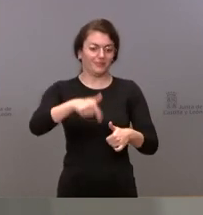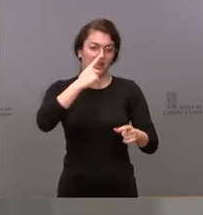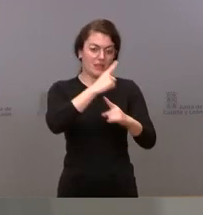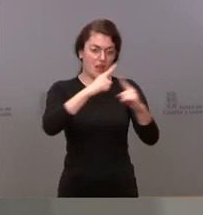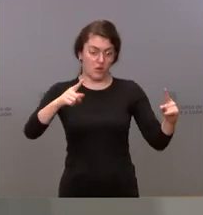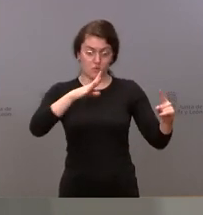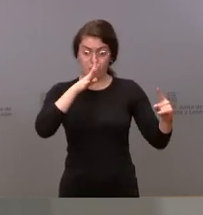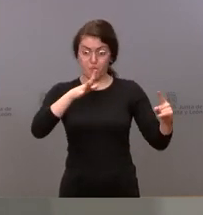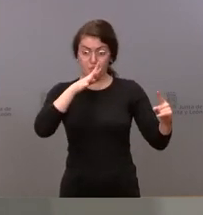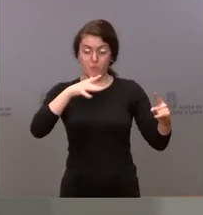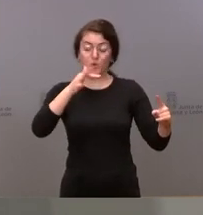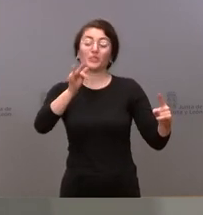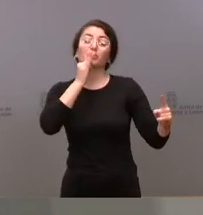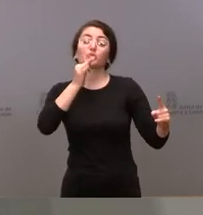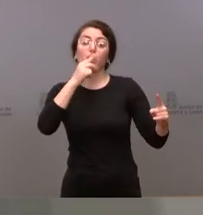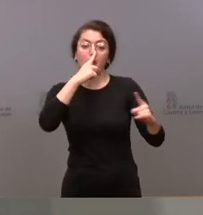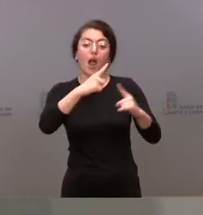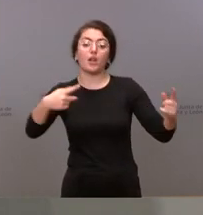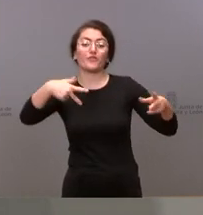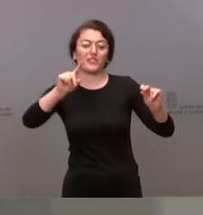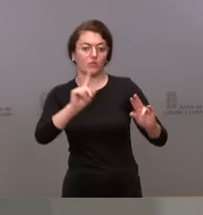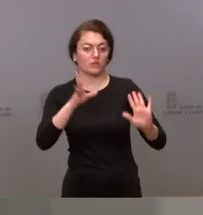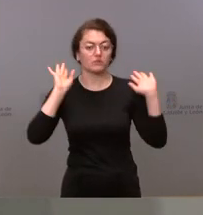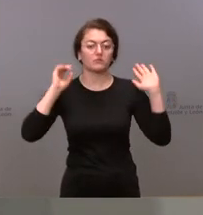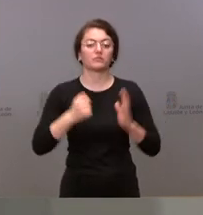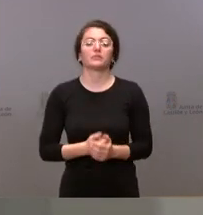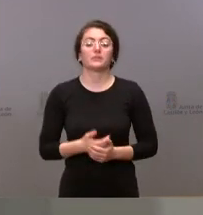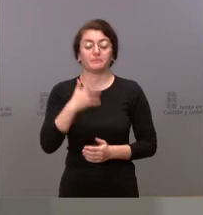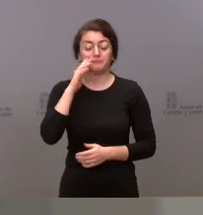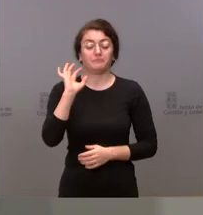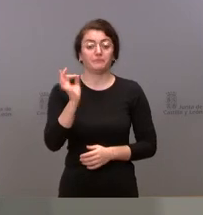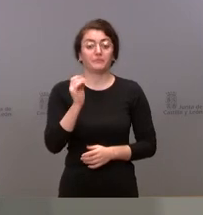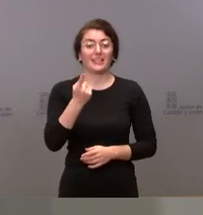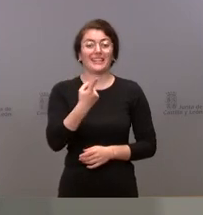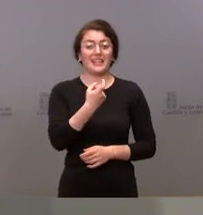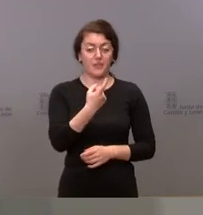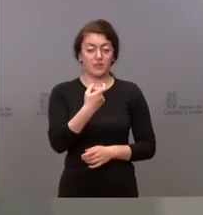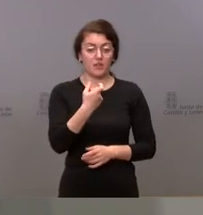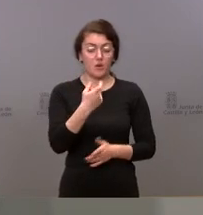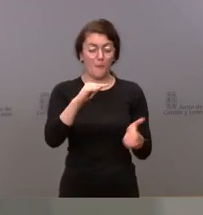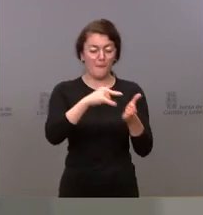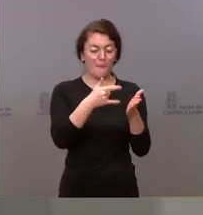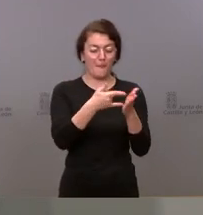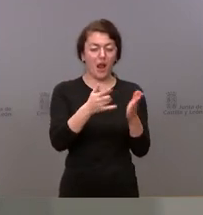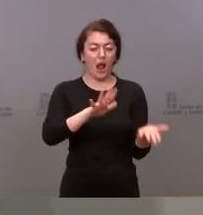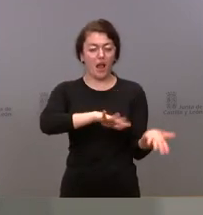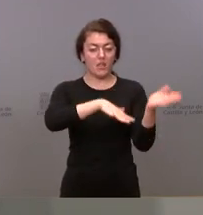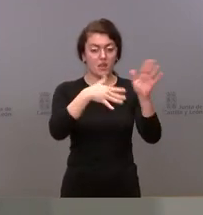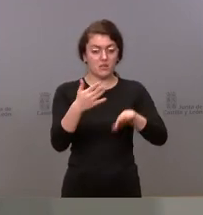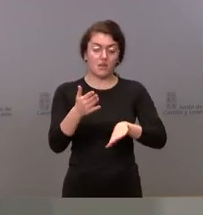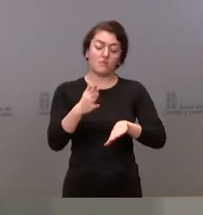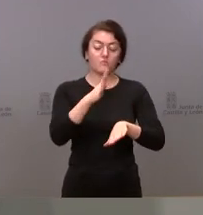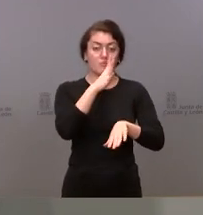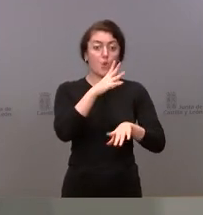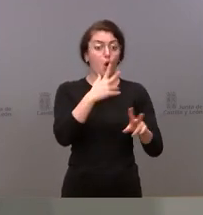el ejercicio ha sido necesario también adaptar el plan a algunas novedades que hemos tenido en estos